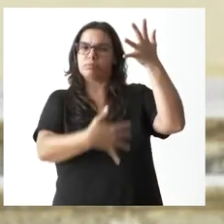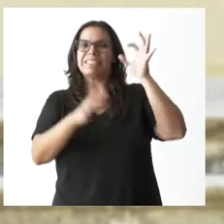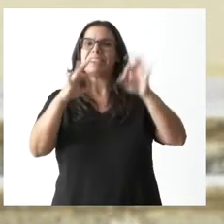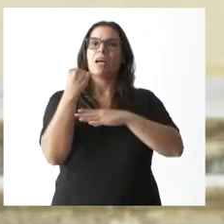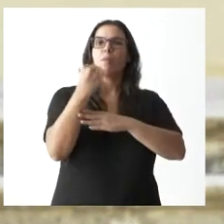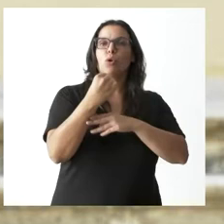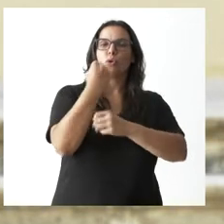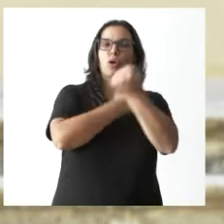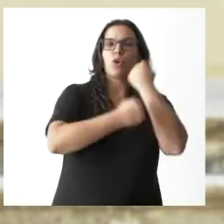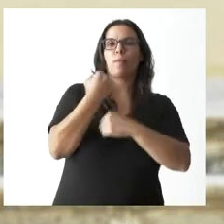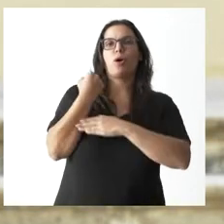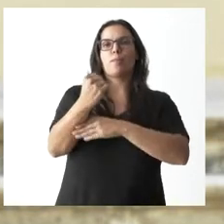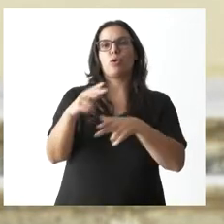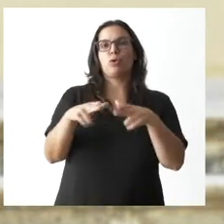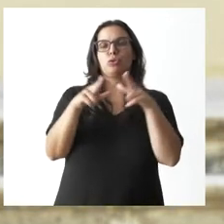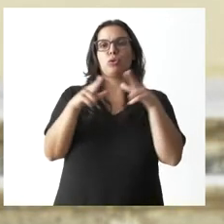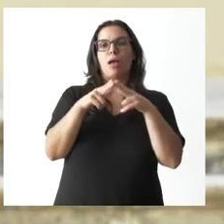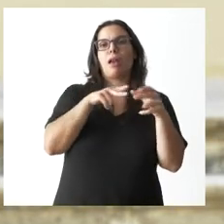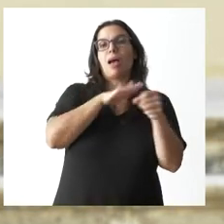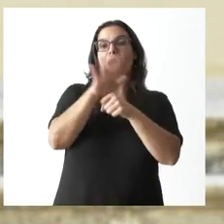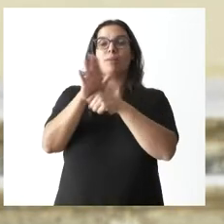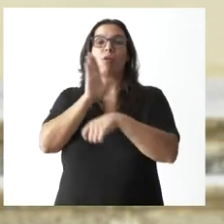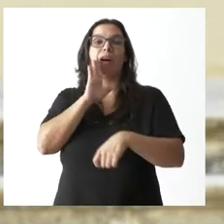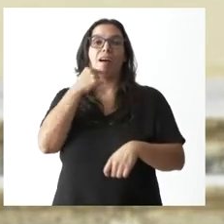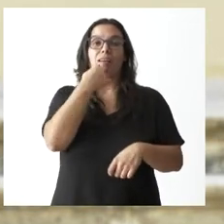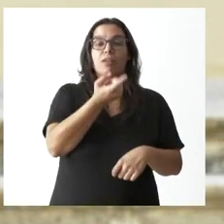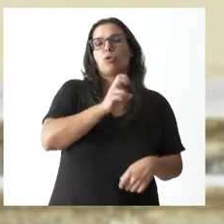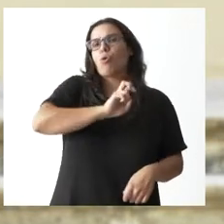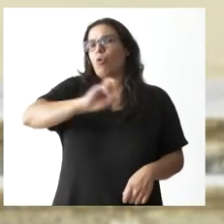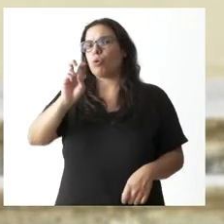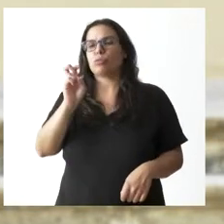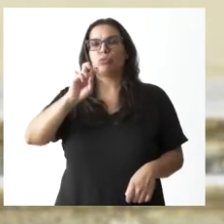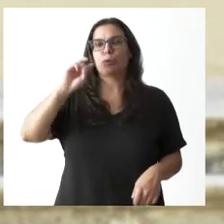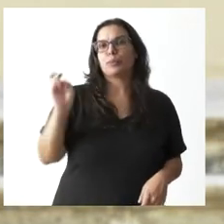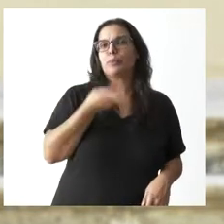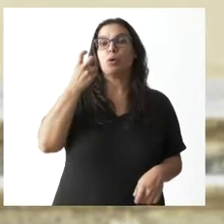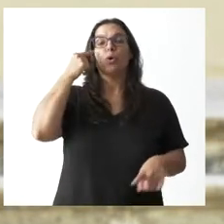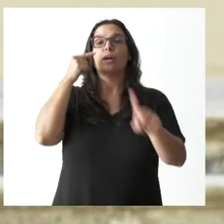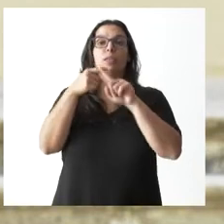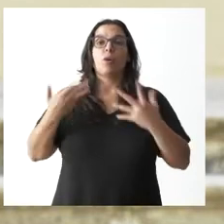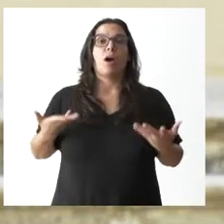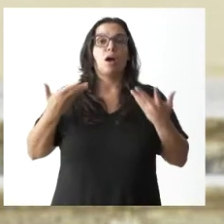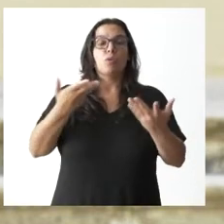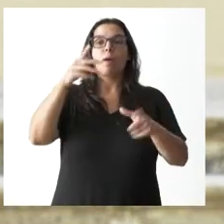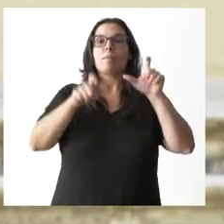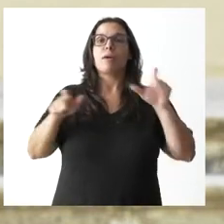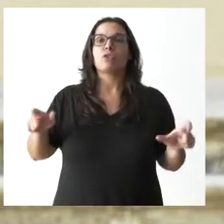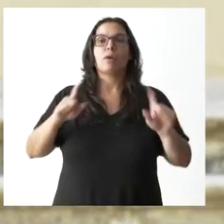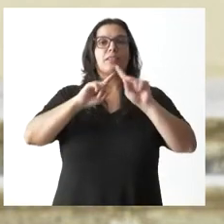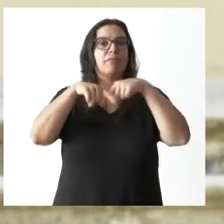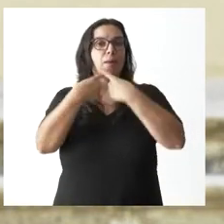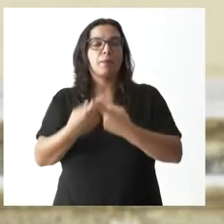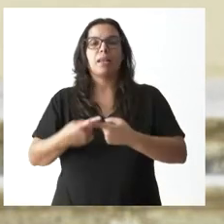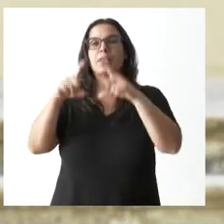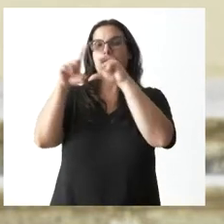apoyo social, en los ámbitos que ya he mencionado y en otros ámbitos, para ayudar a las personas, a las familias